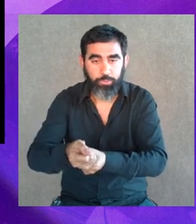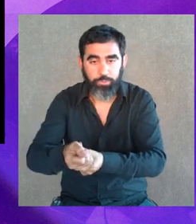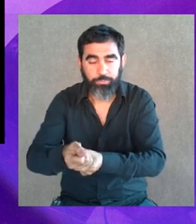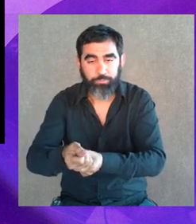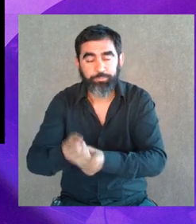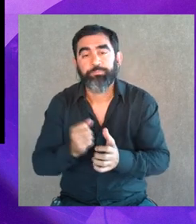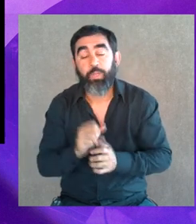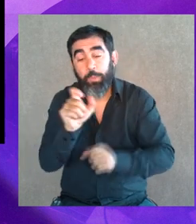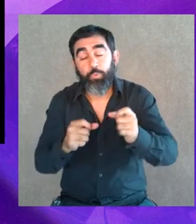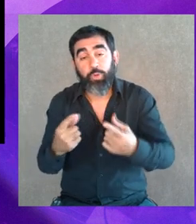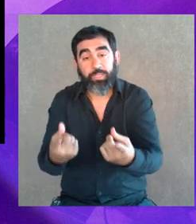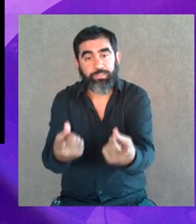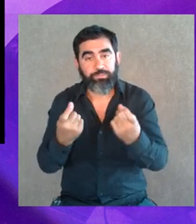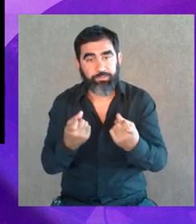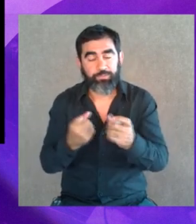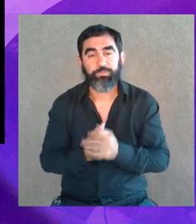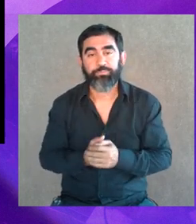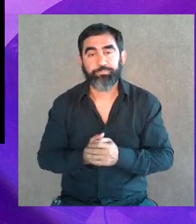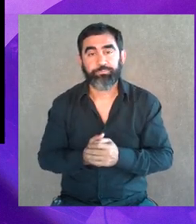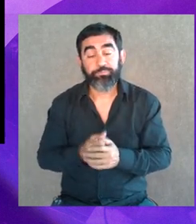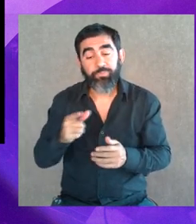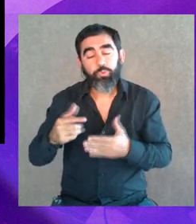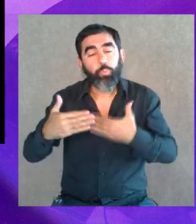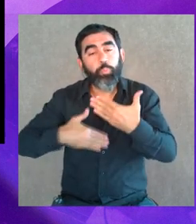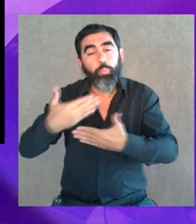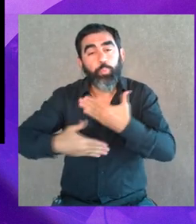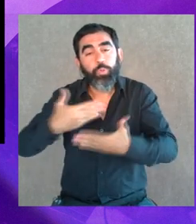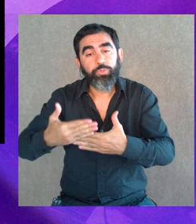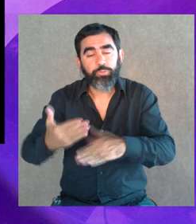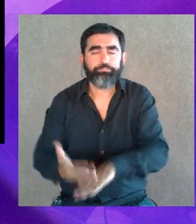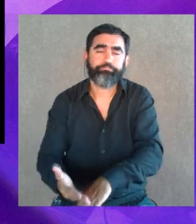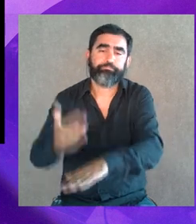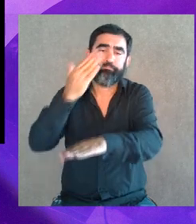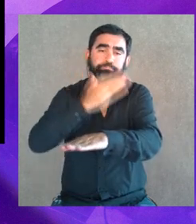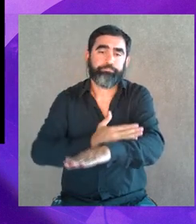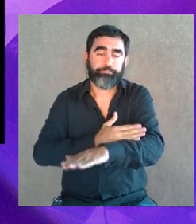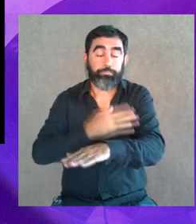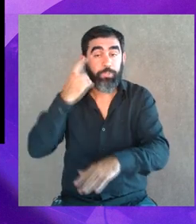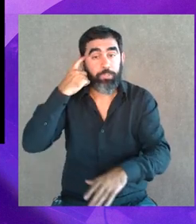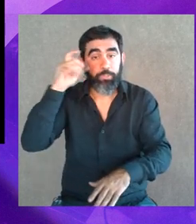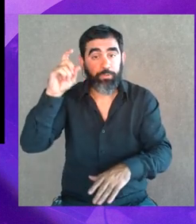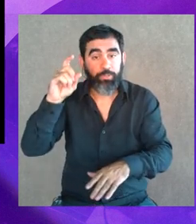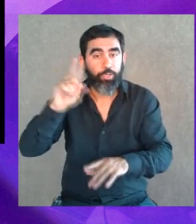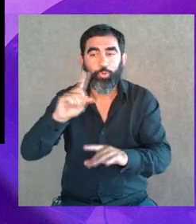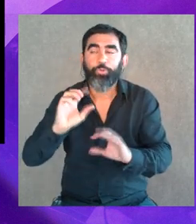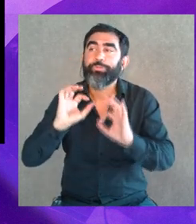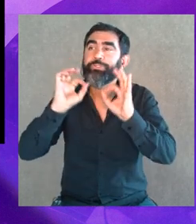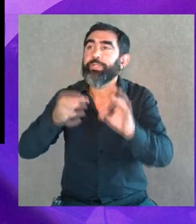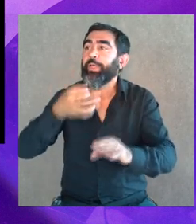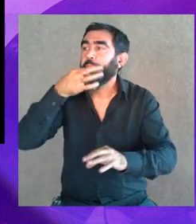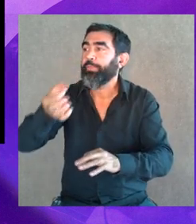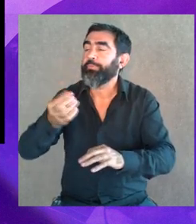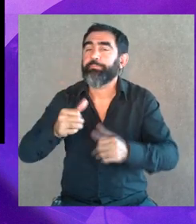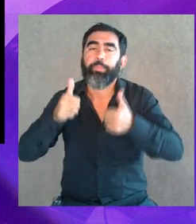a quien lo necesita. Entonces bueno, esto es un proceso que viene de atrás, la idea es no llegar y